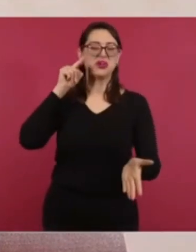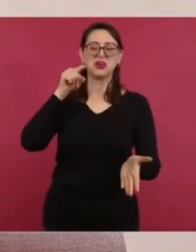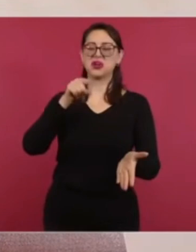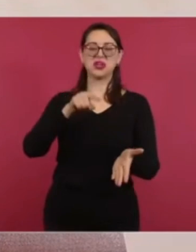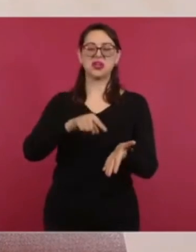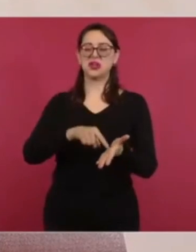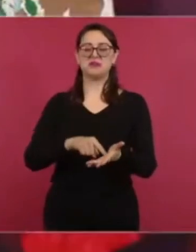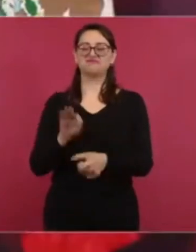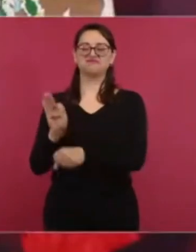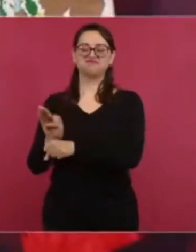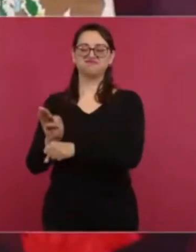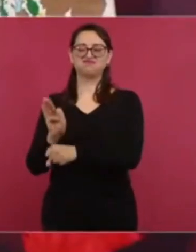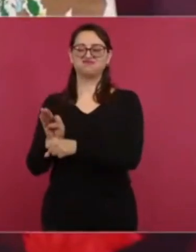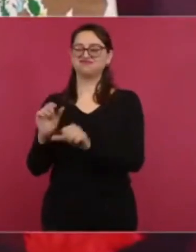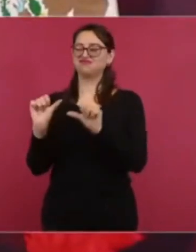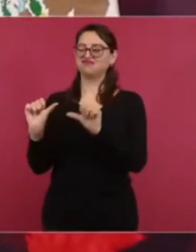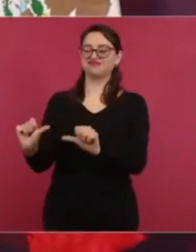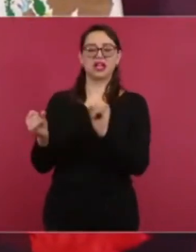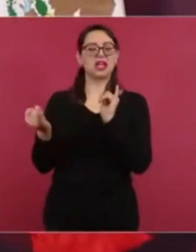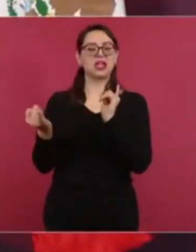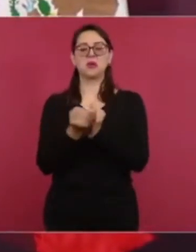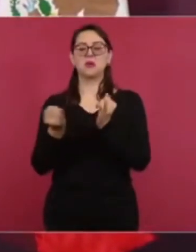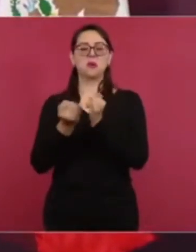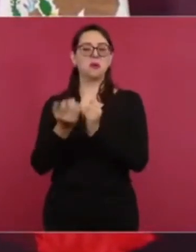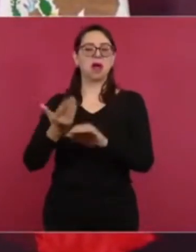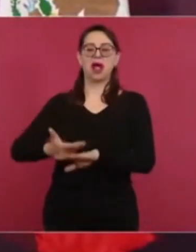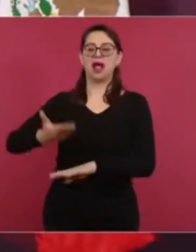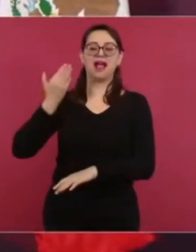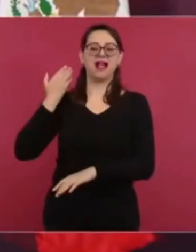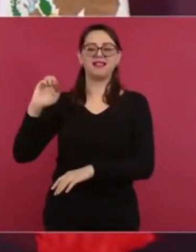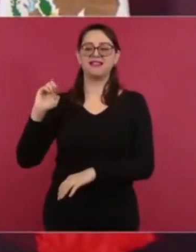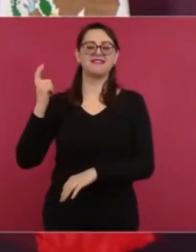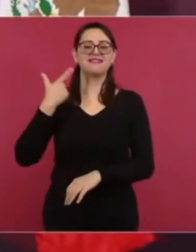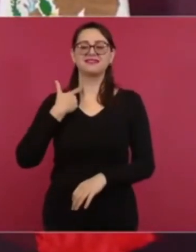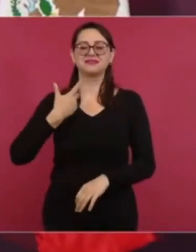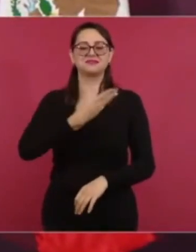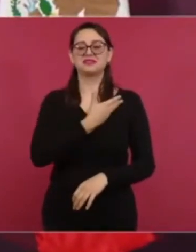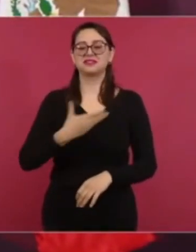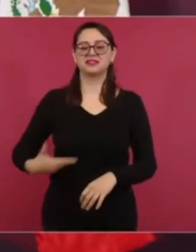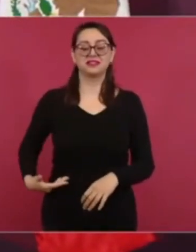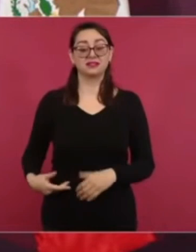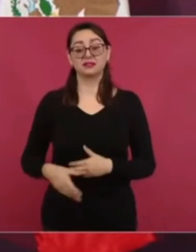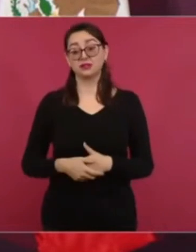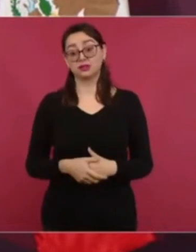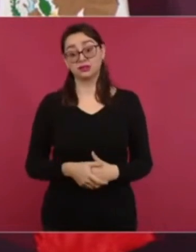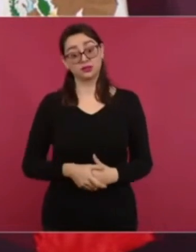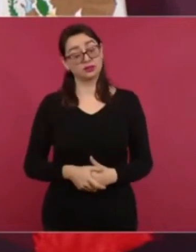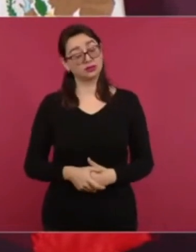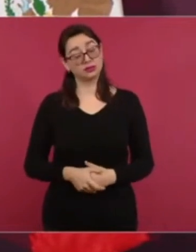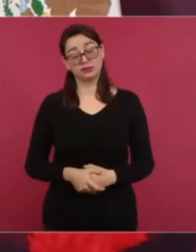pensando que iba yo a actuar como otros, no,